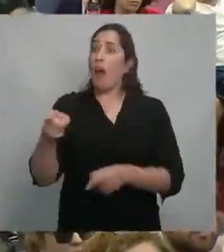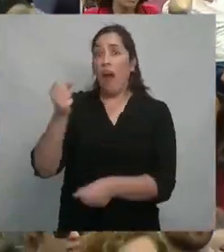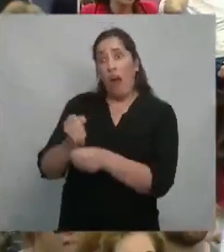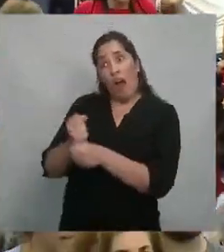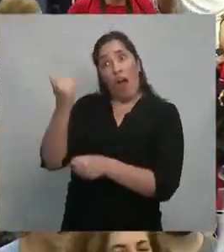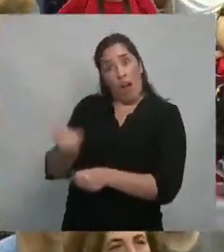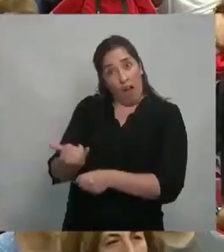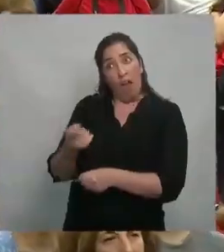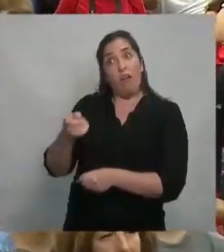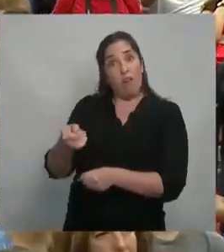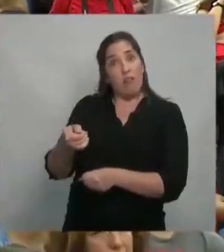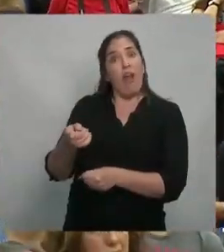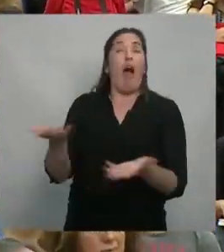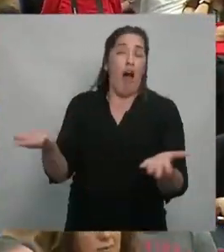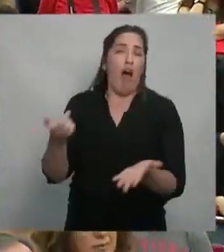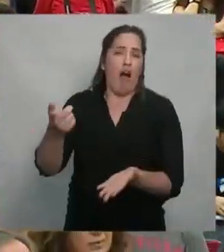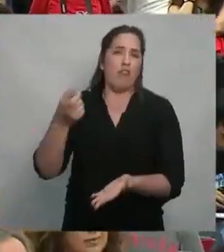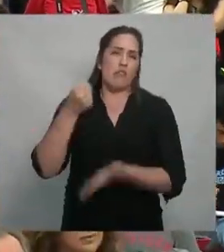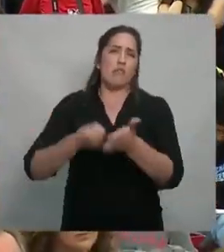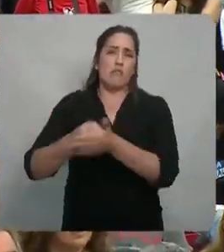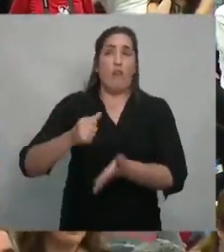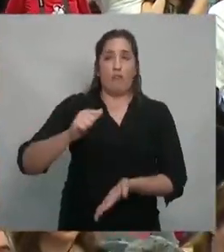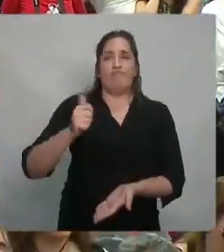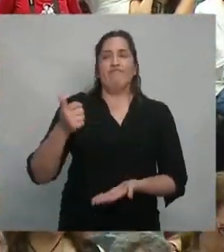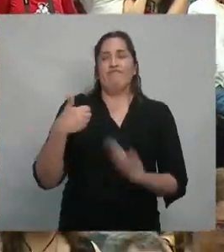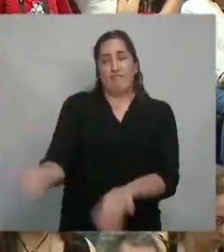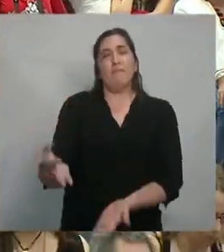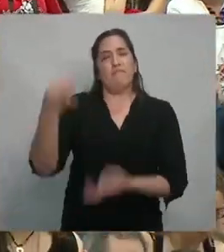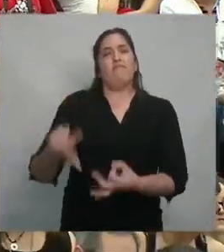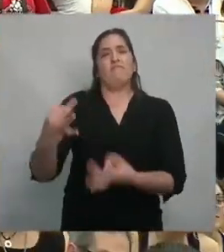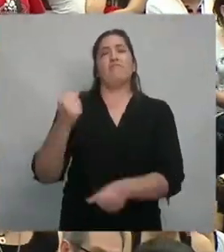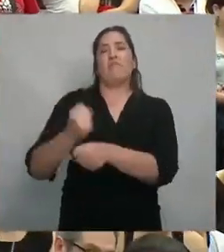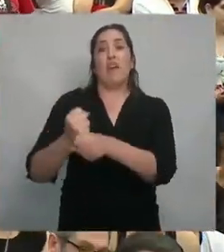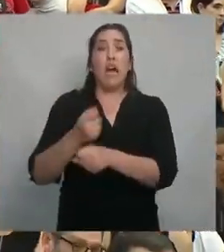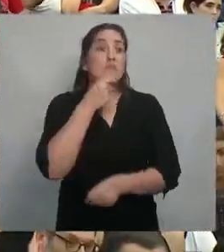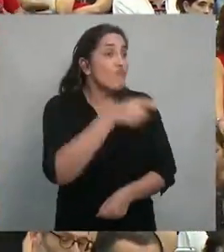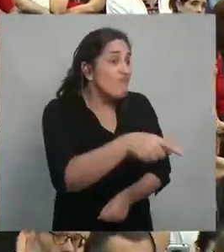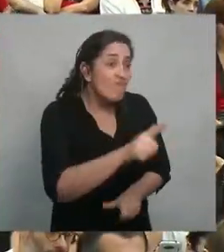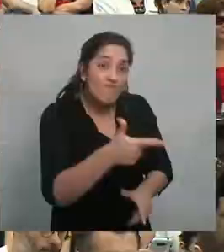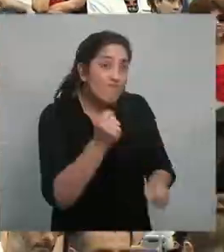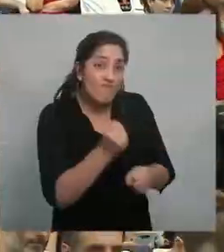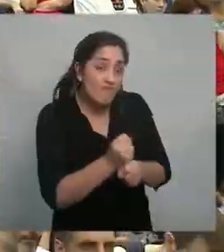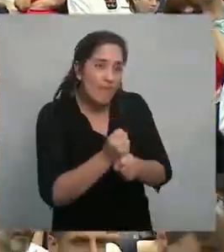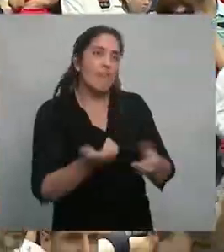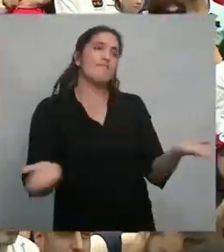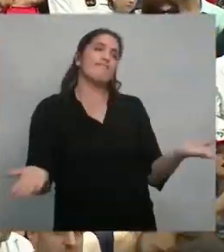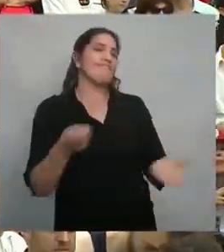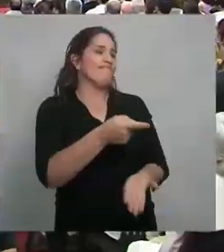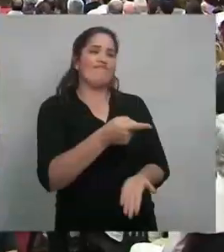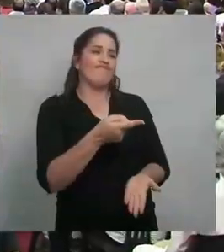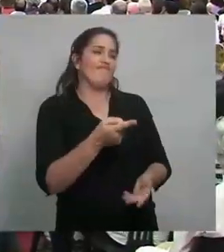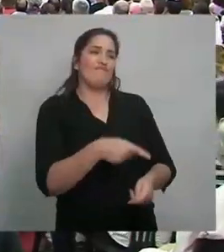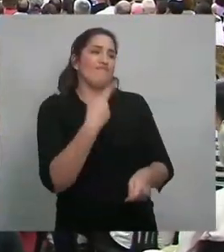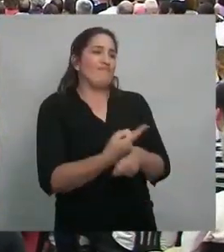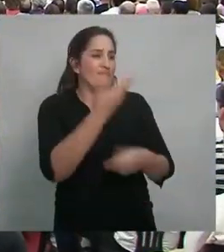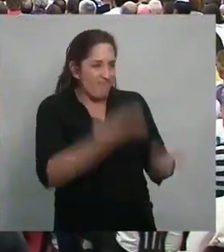es porque te lo ganaste vos, y si no tenés trabajo, es porque no tenés capacidades